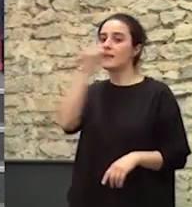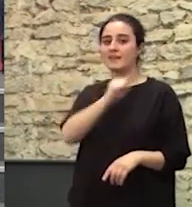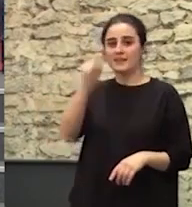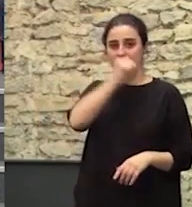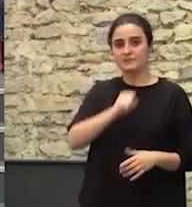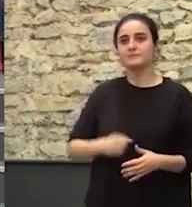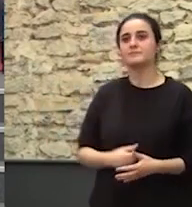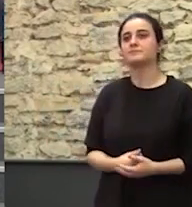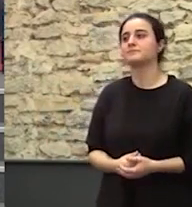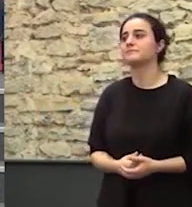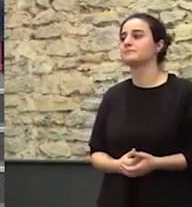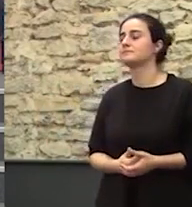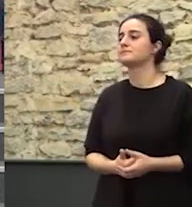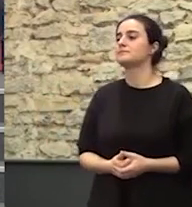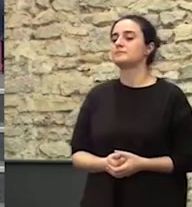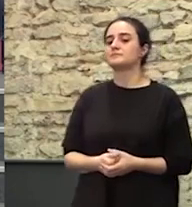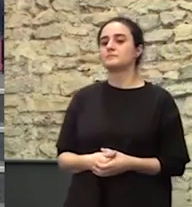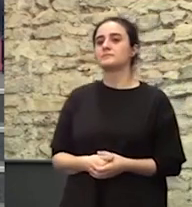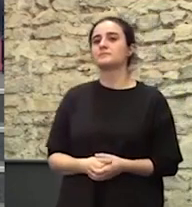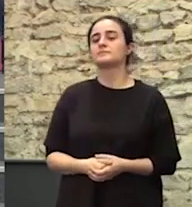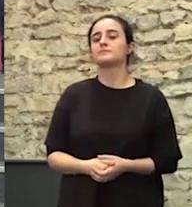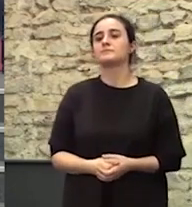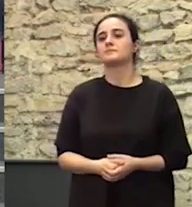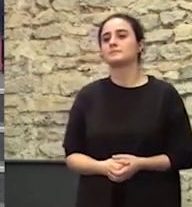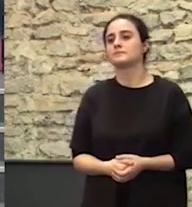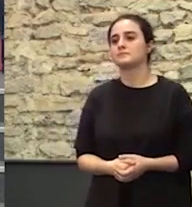quisieran